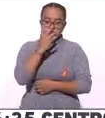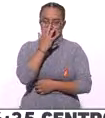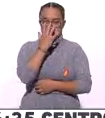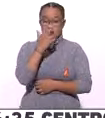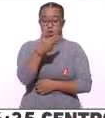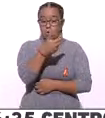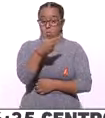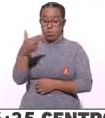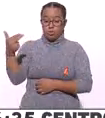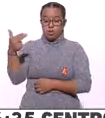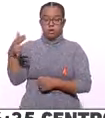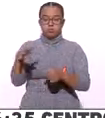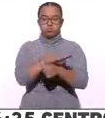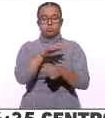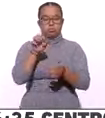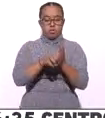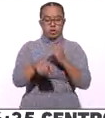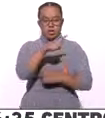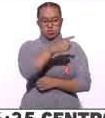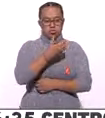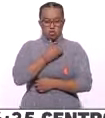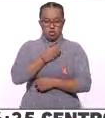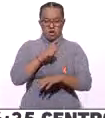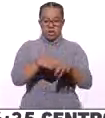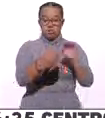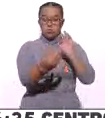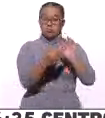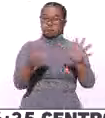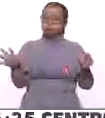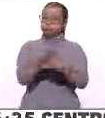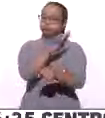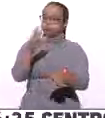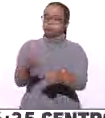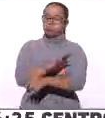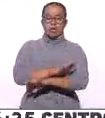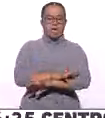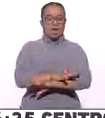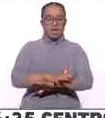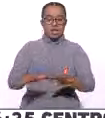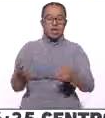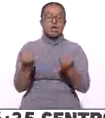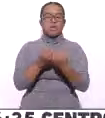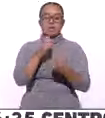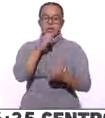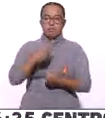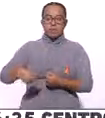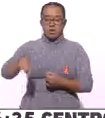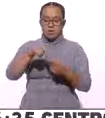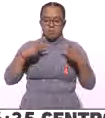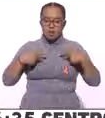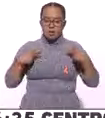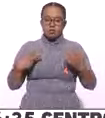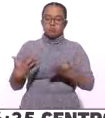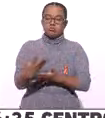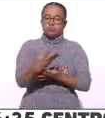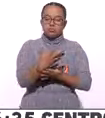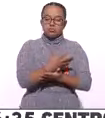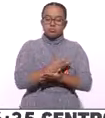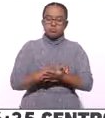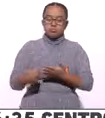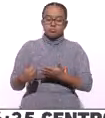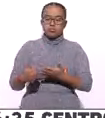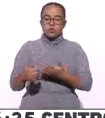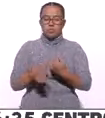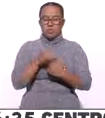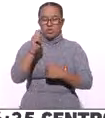hotelera que textualmente en el Zócalo y sus alrededores es del 100% y se está esperando una derrama económica solamente por este concepto del